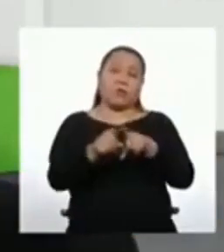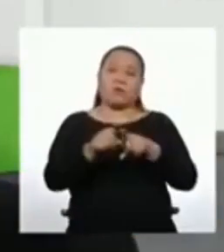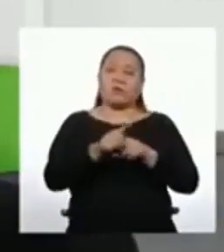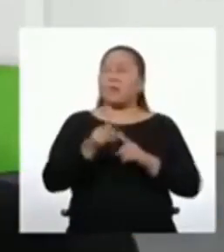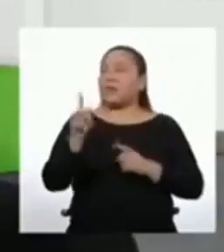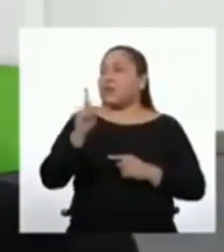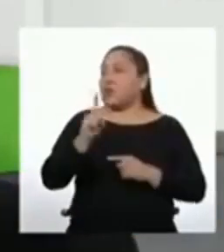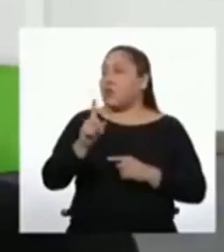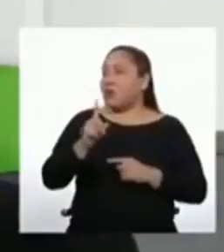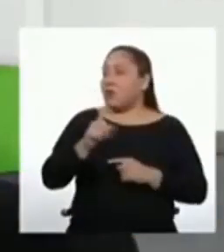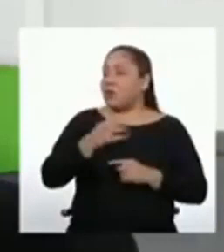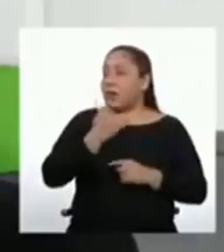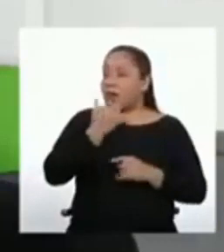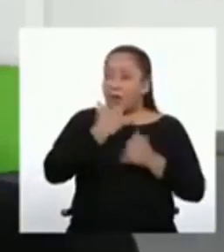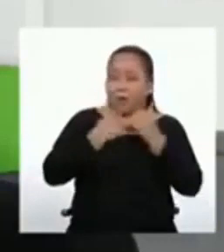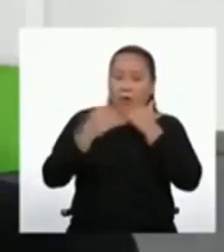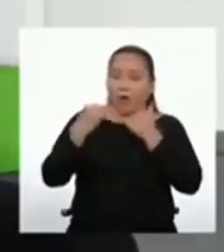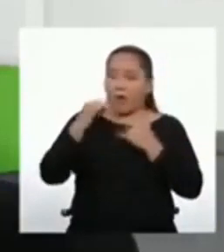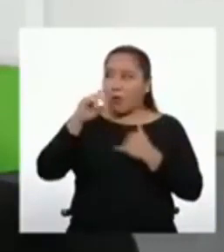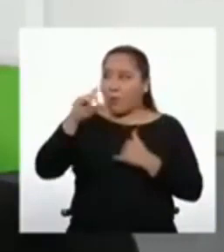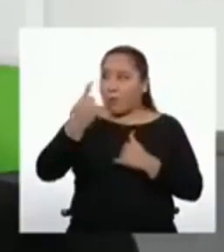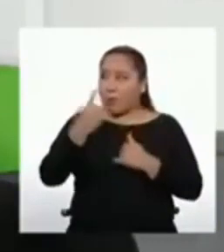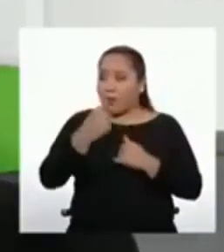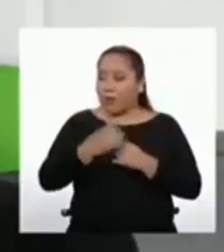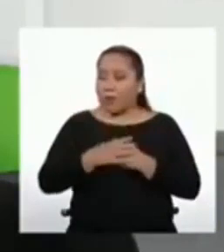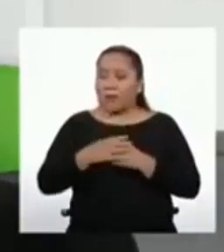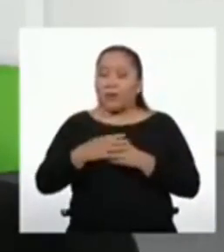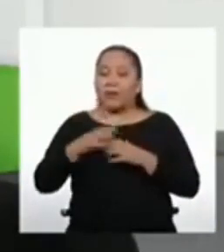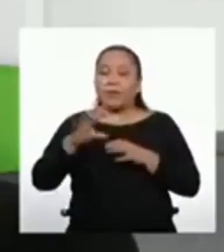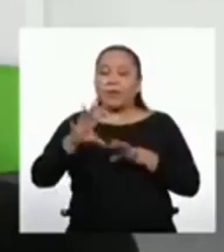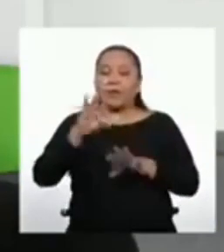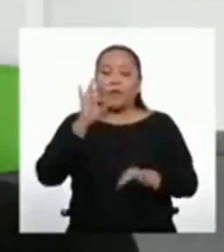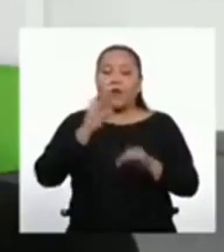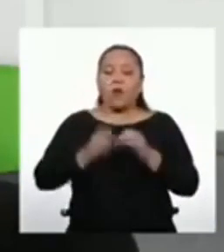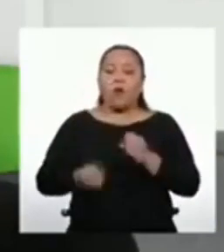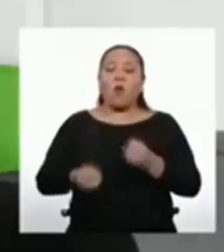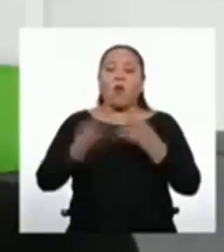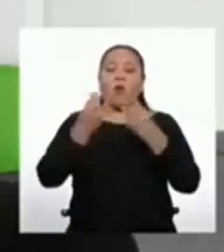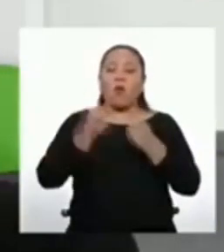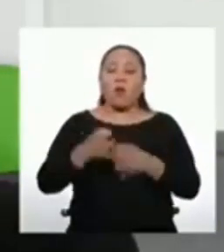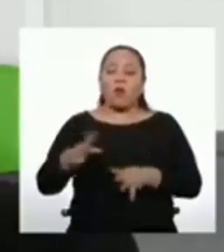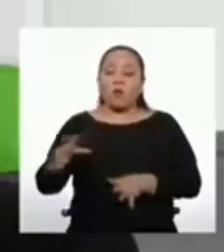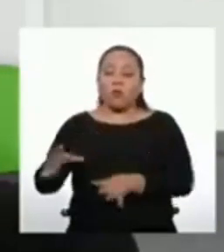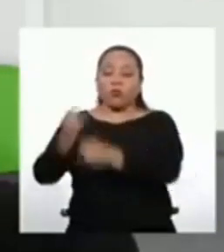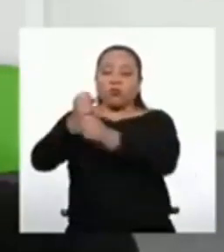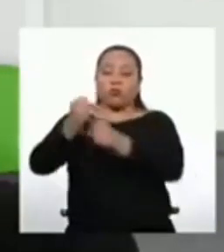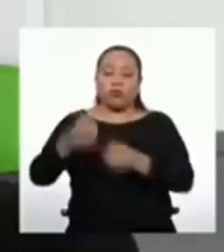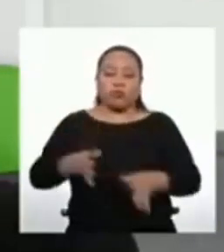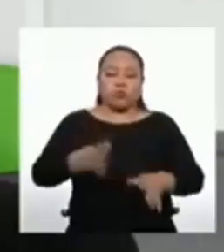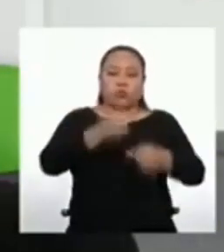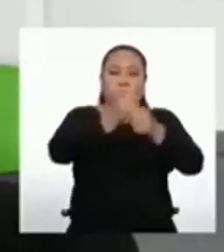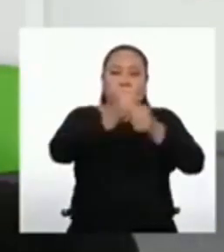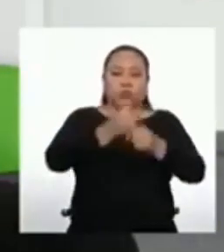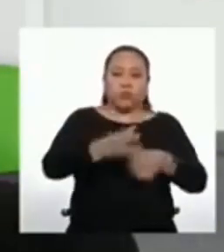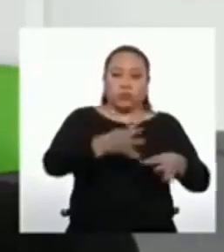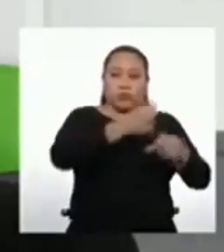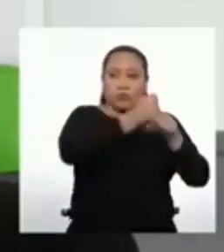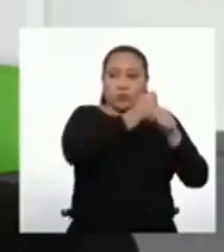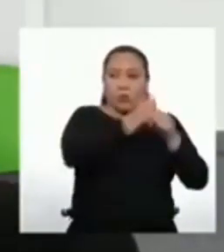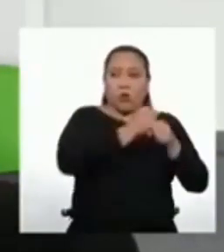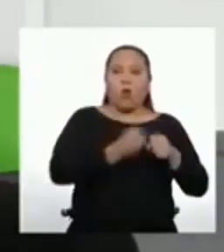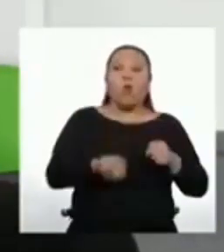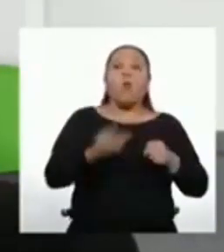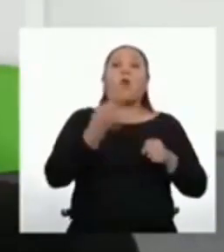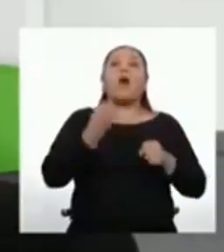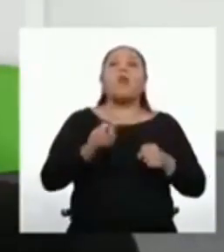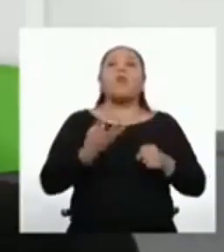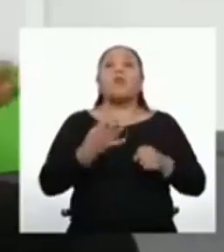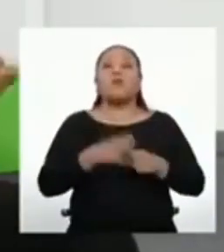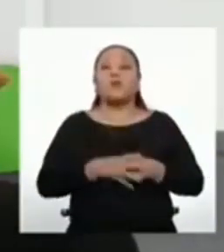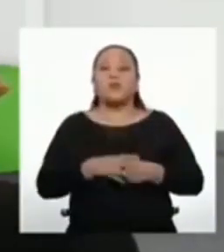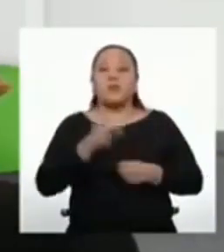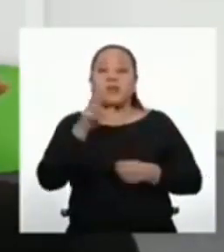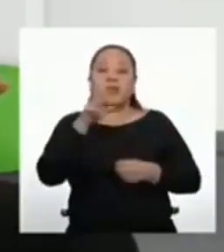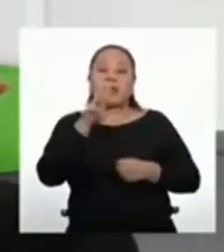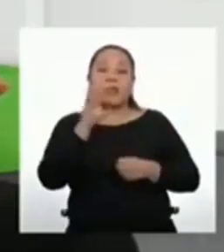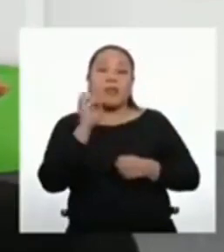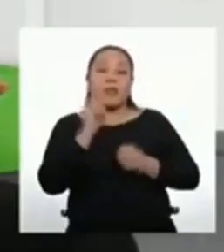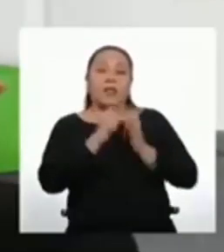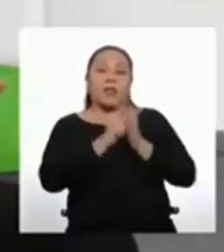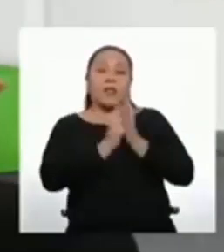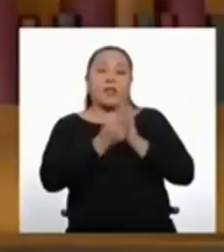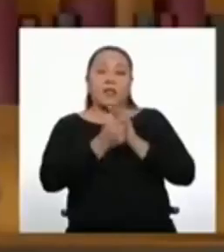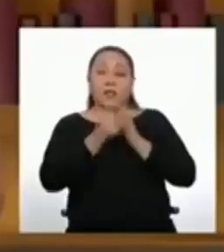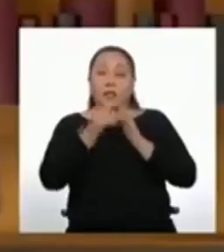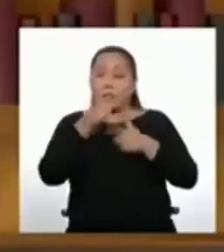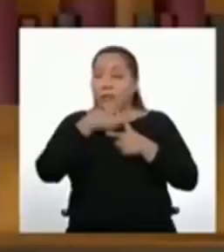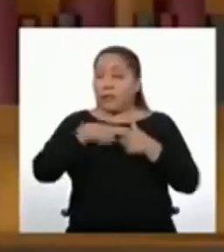equivoco, lo primero que nos toca calcular es cuántos paquetes de mascarillas han producido en los 30 días. ¿Una